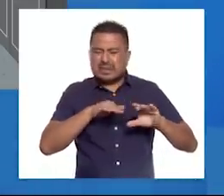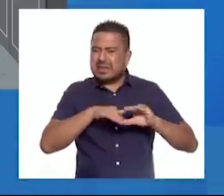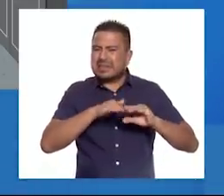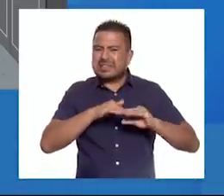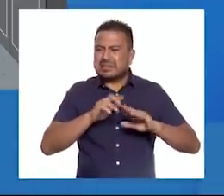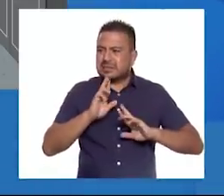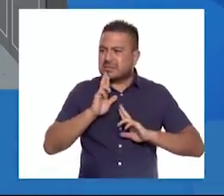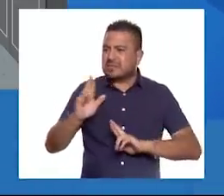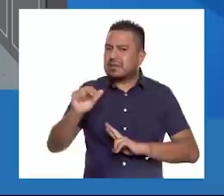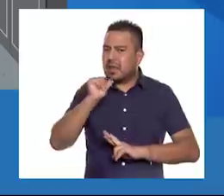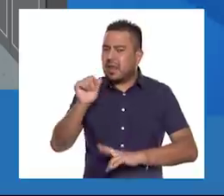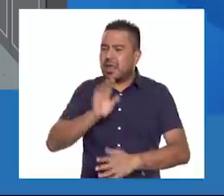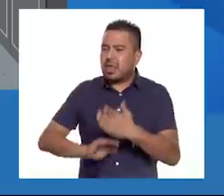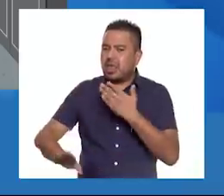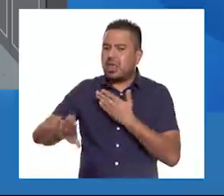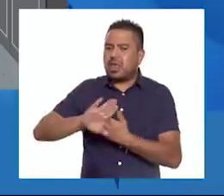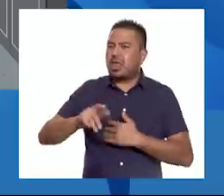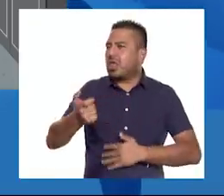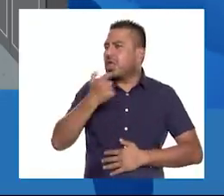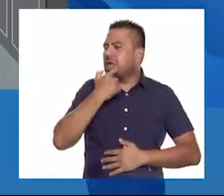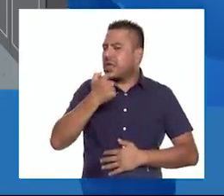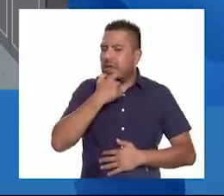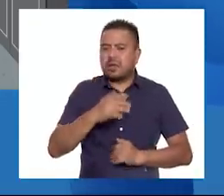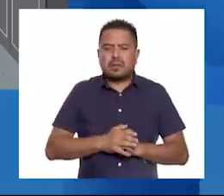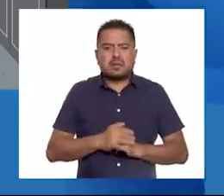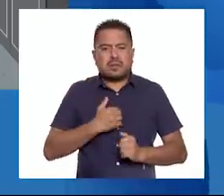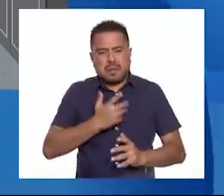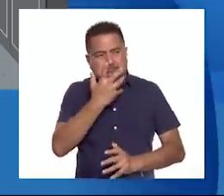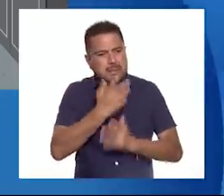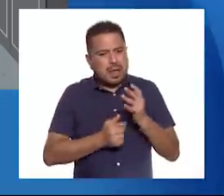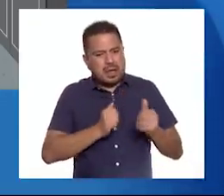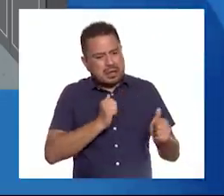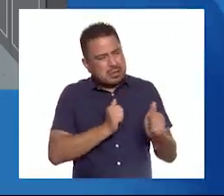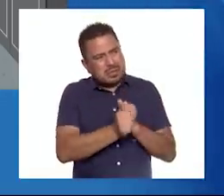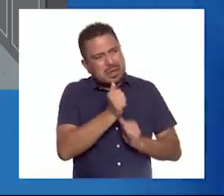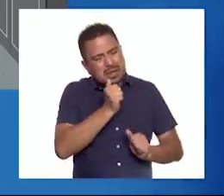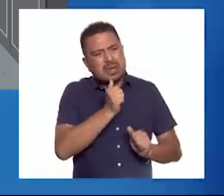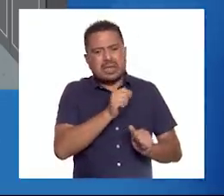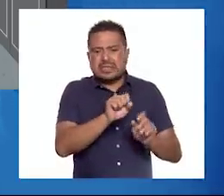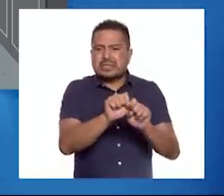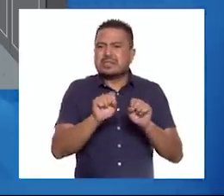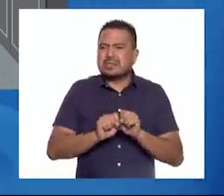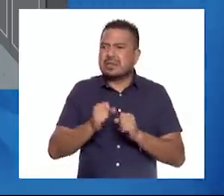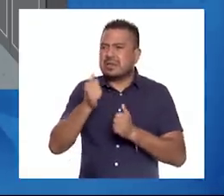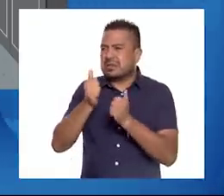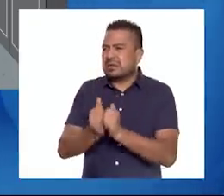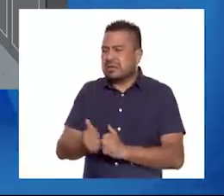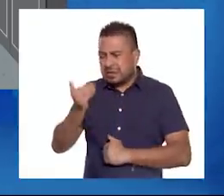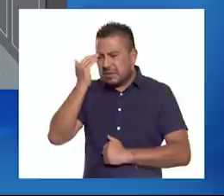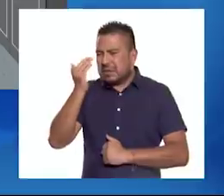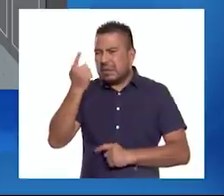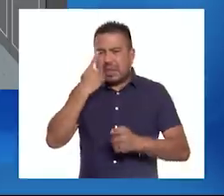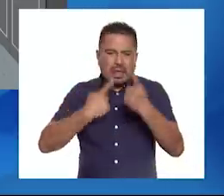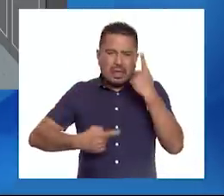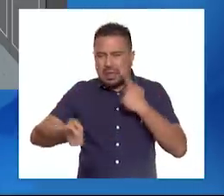responder a sus insultos y risas. Me fui corriendo a mi salón y me quedé mucho tiempo llorando.